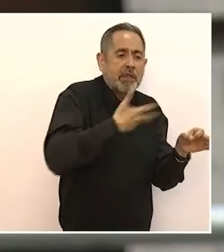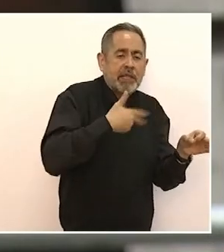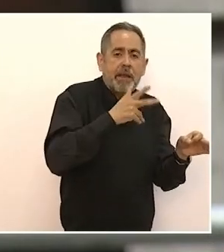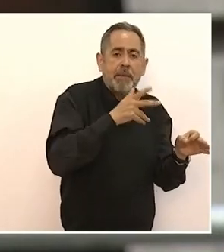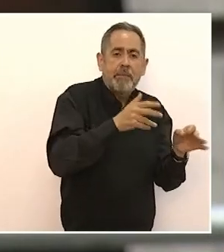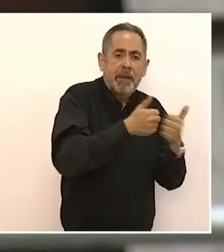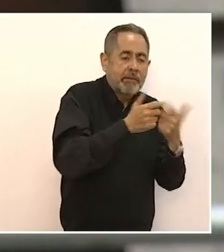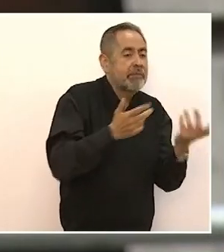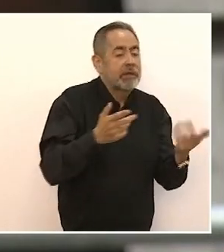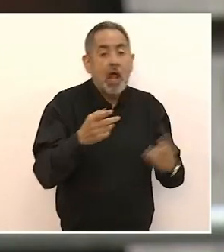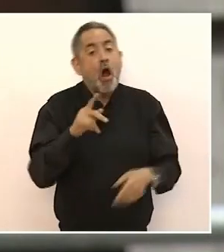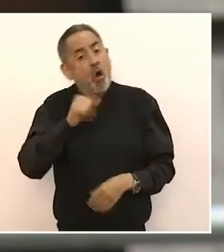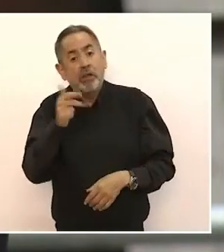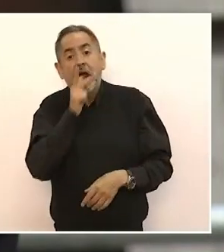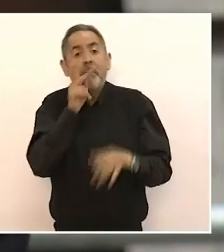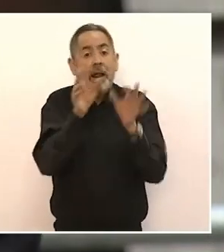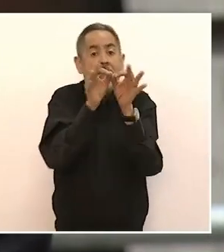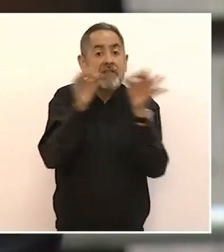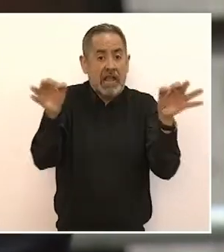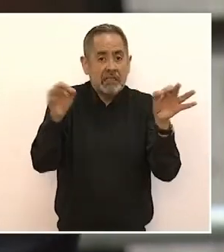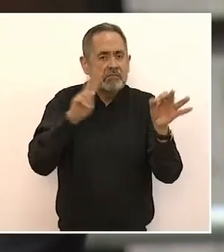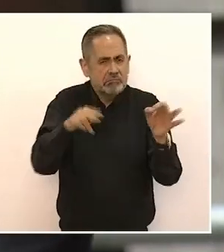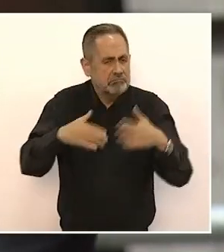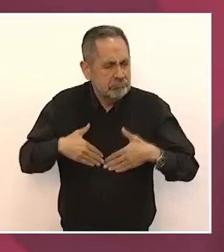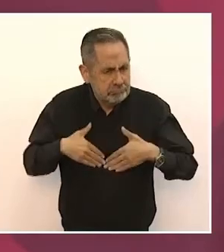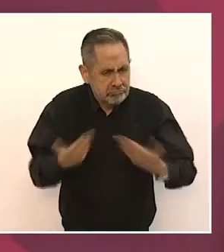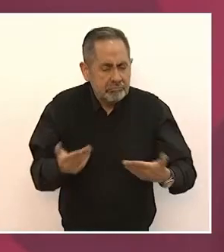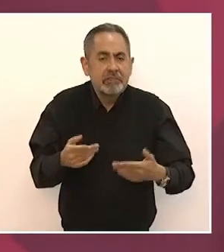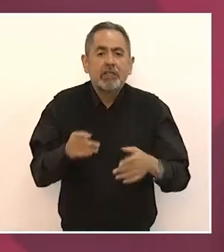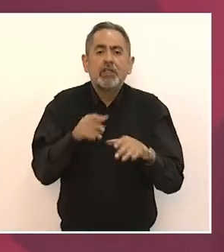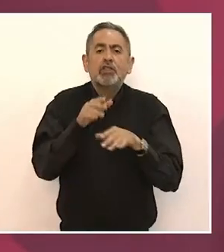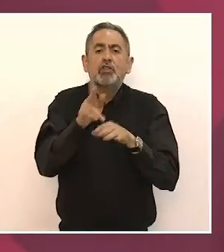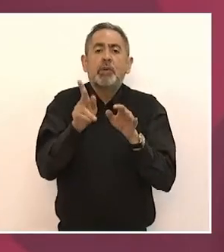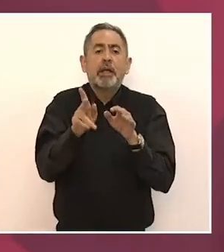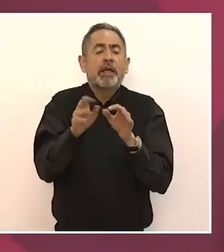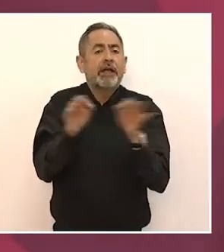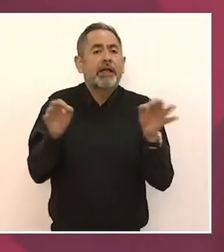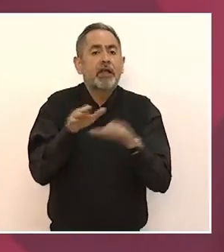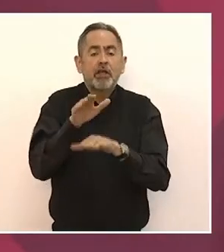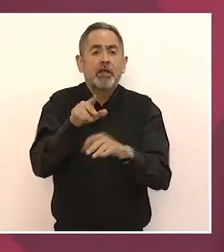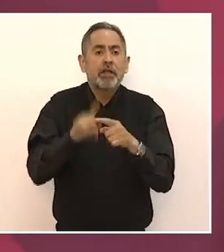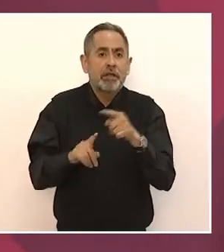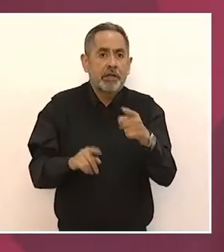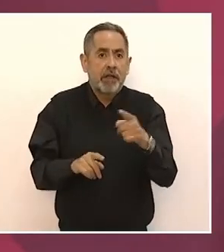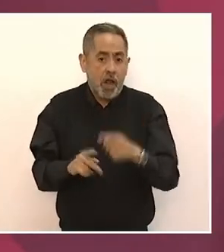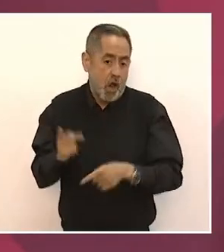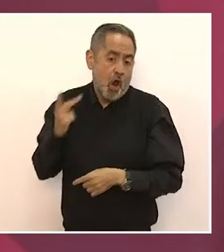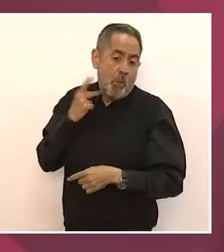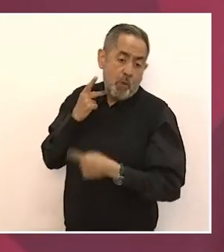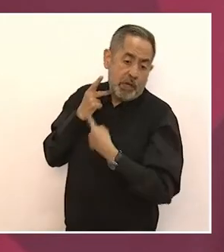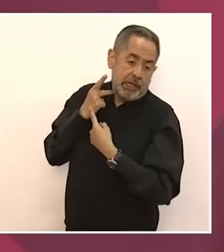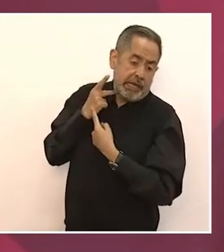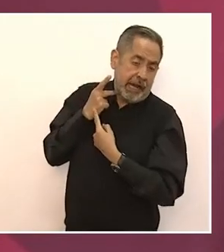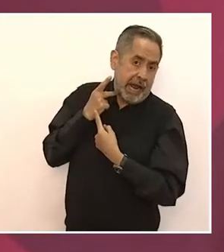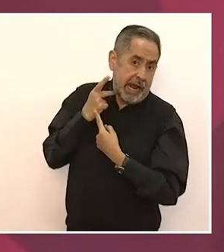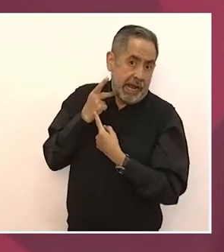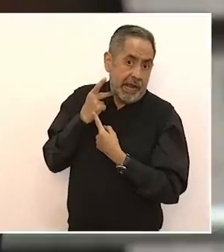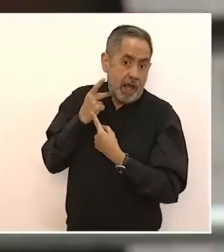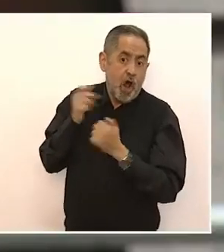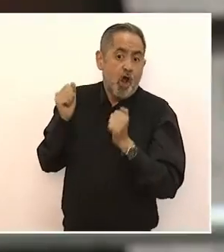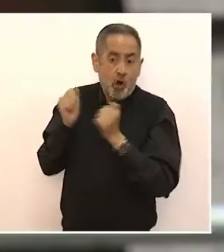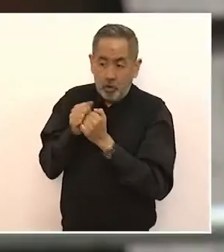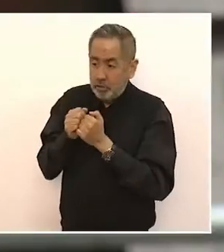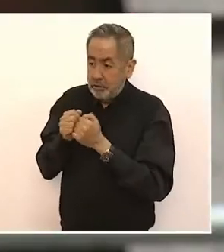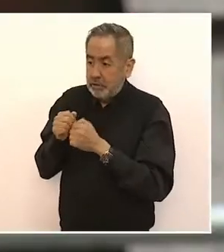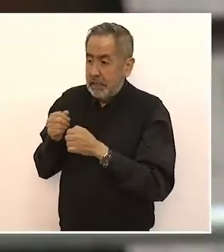La opción acerca de que la política es hacer